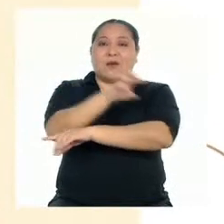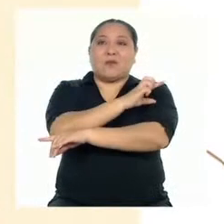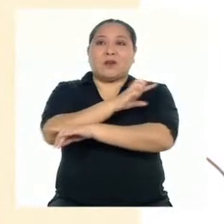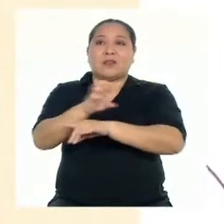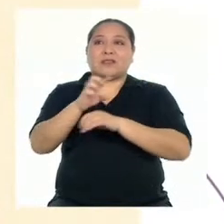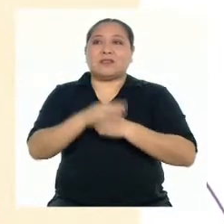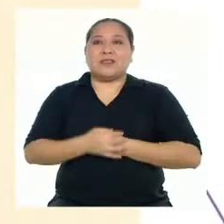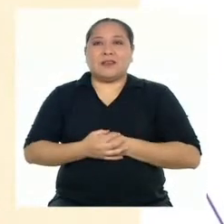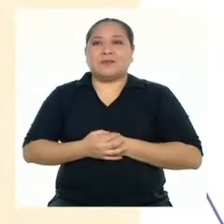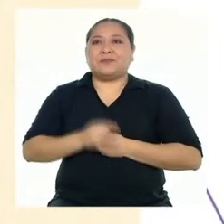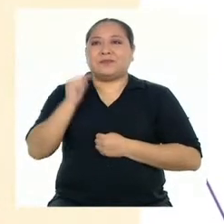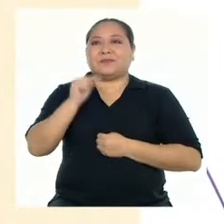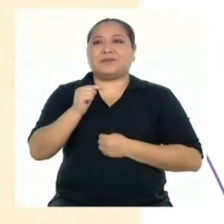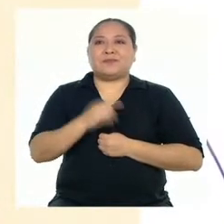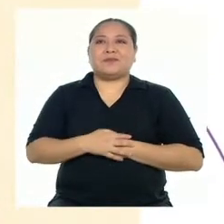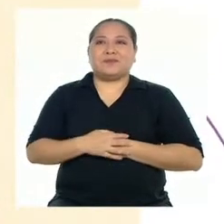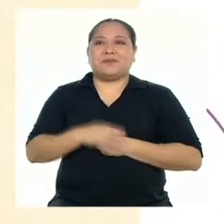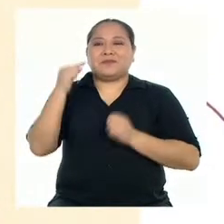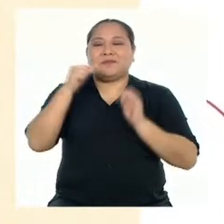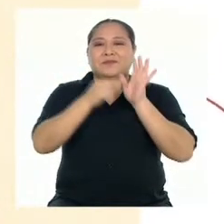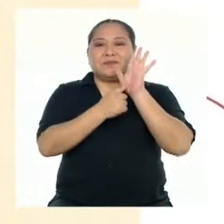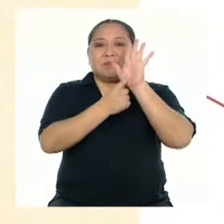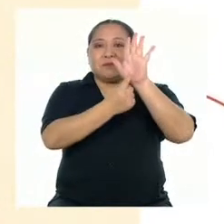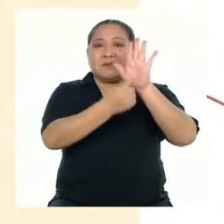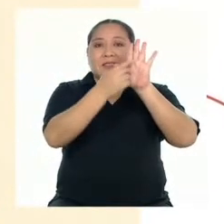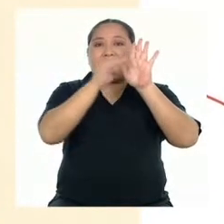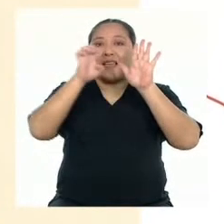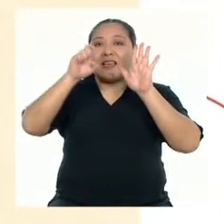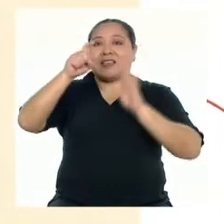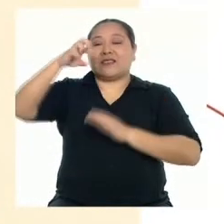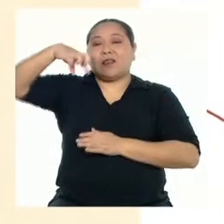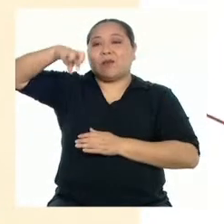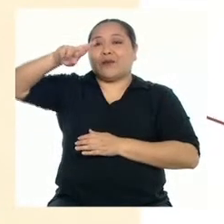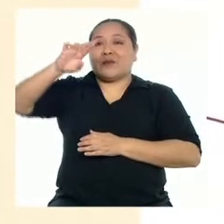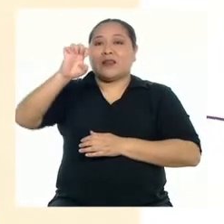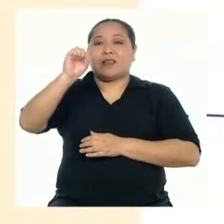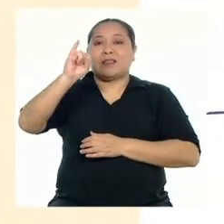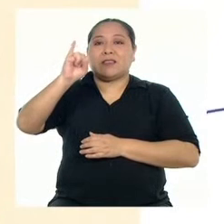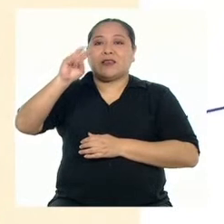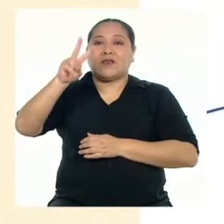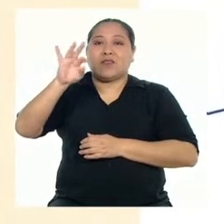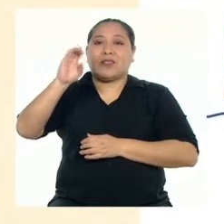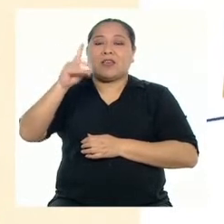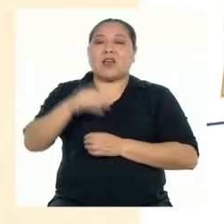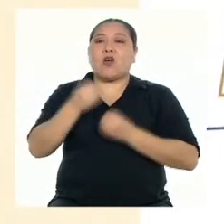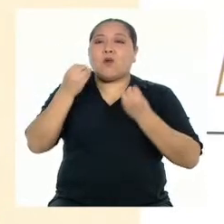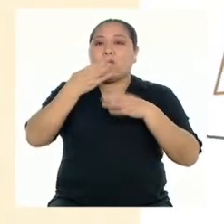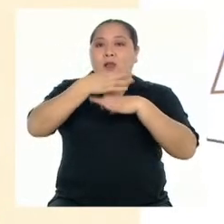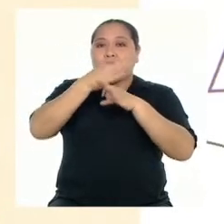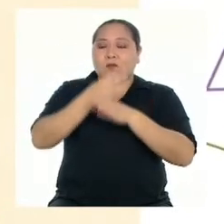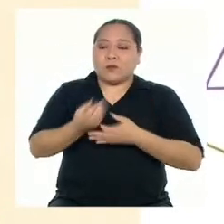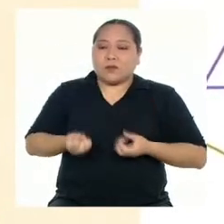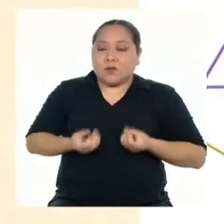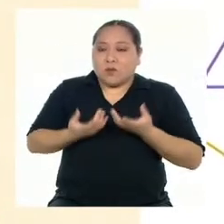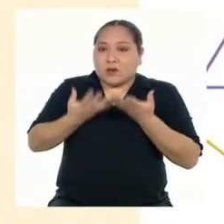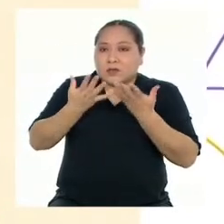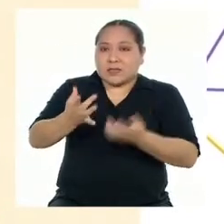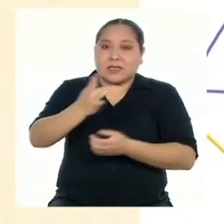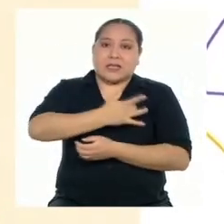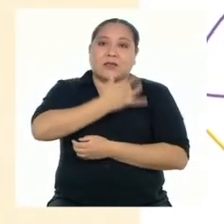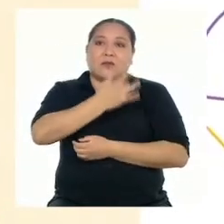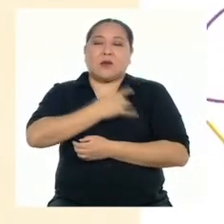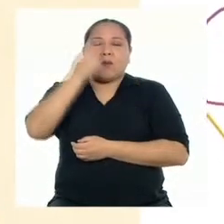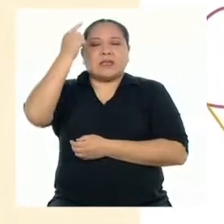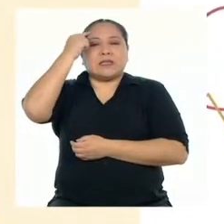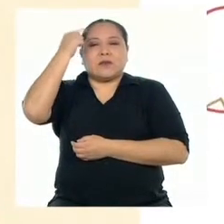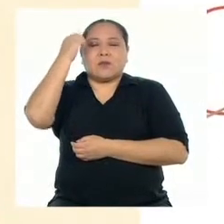La expresividad se refiere a la forma en que se transmiten los sentimientos, emociones, pensamientos